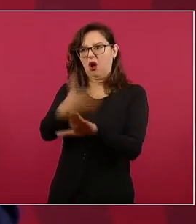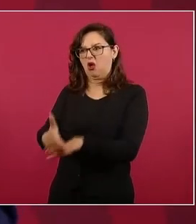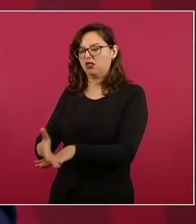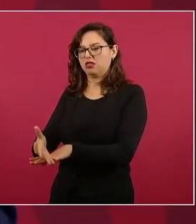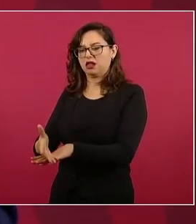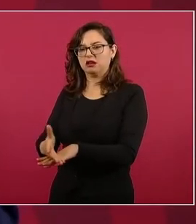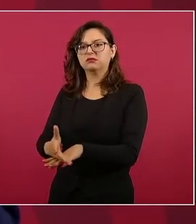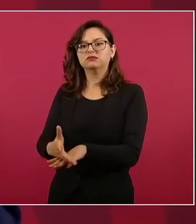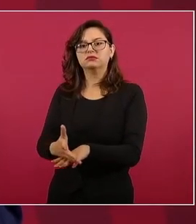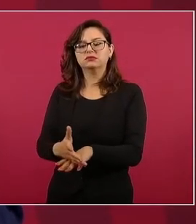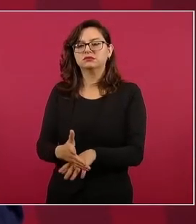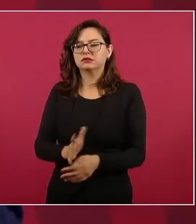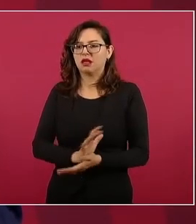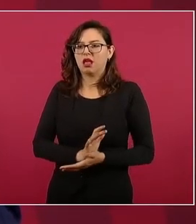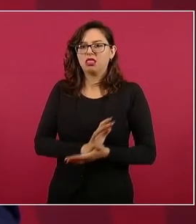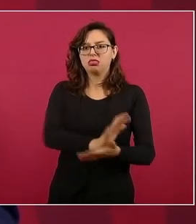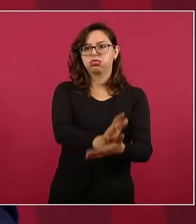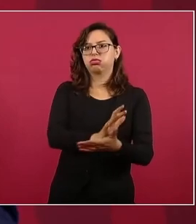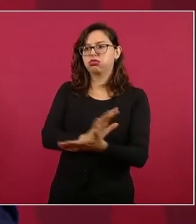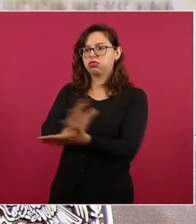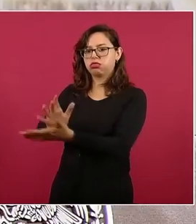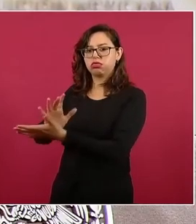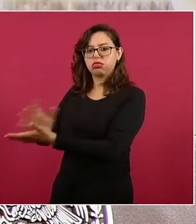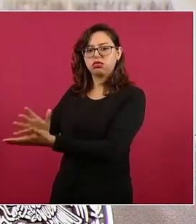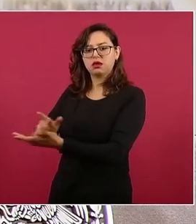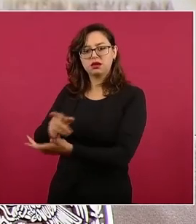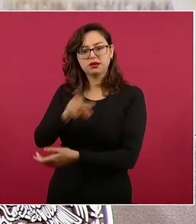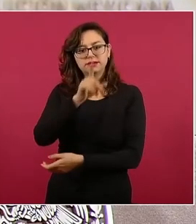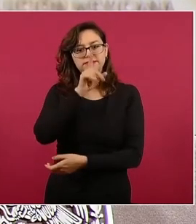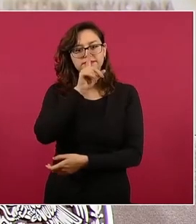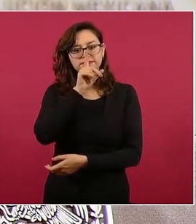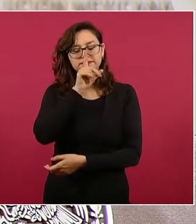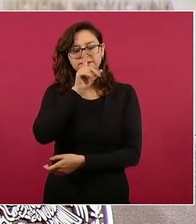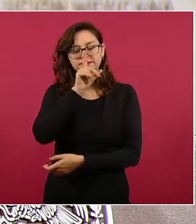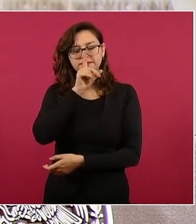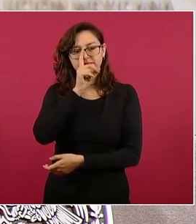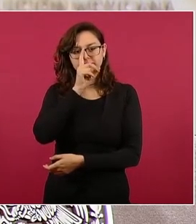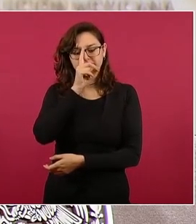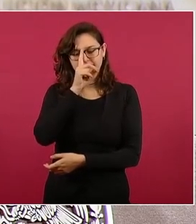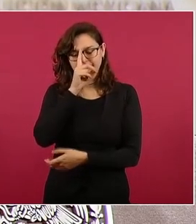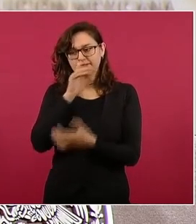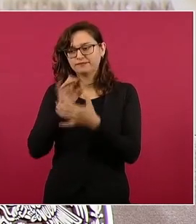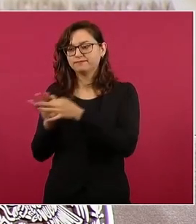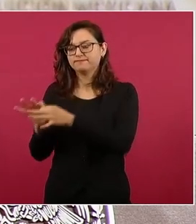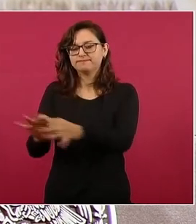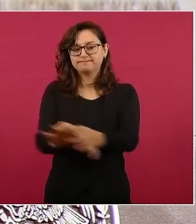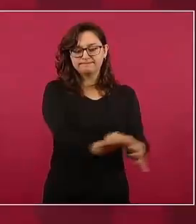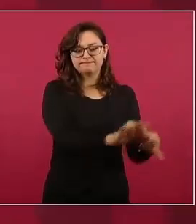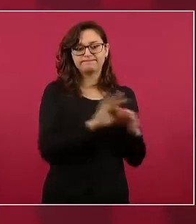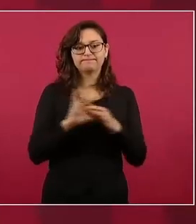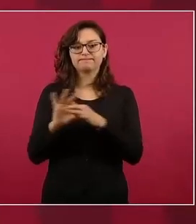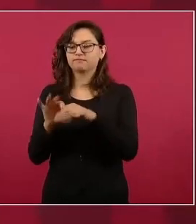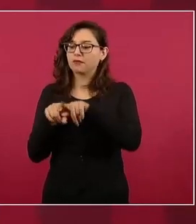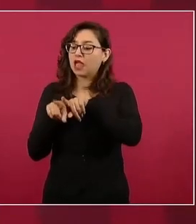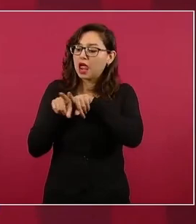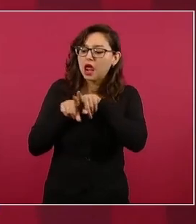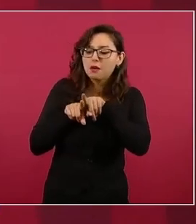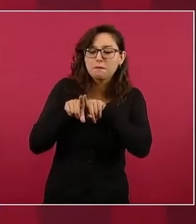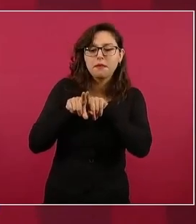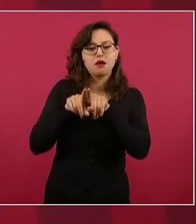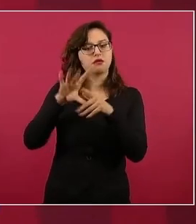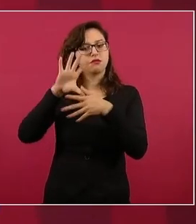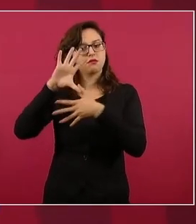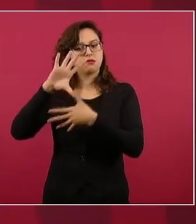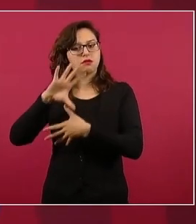a nuestros pueblos y buscar la hermandad en toda América